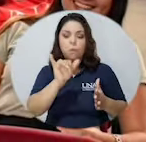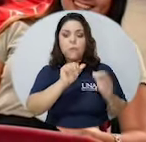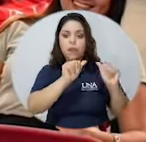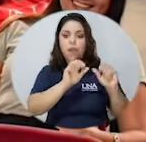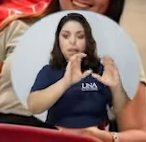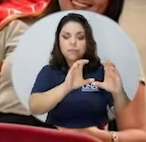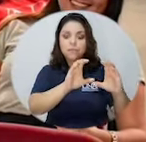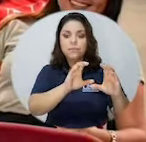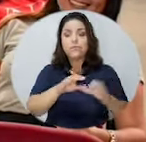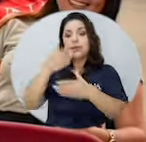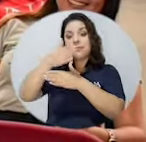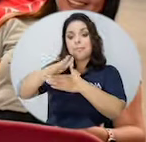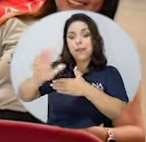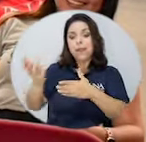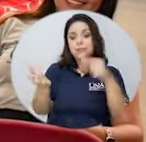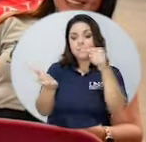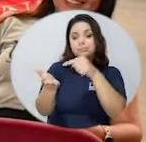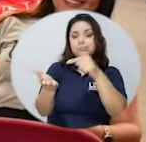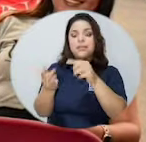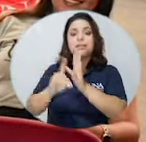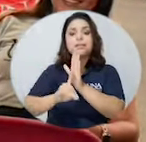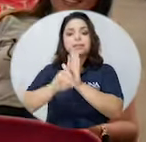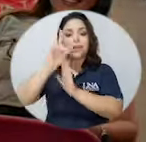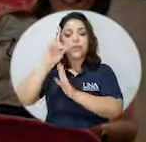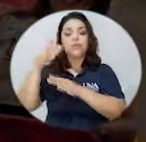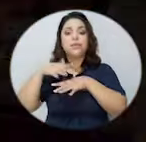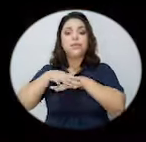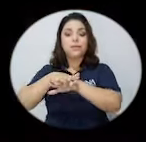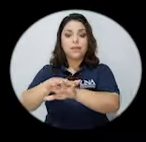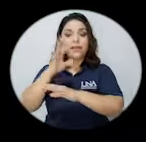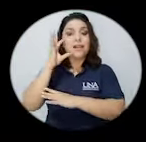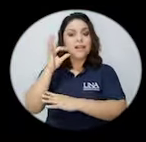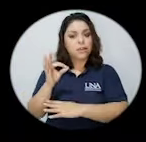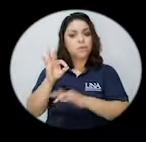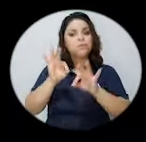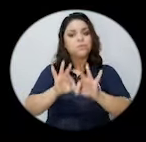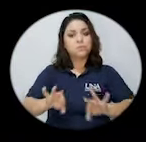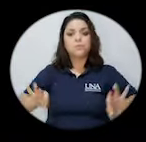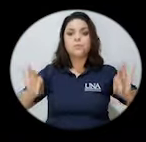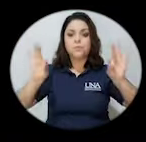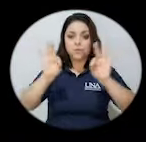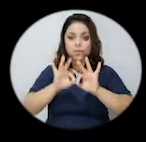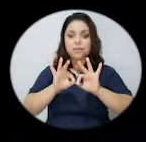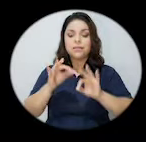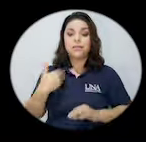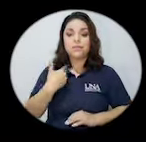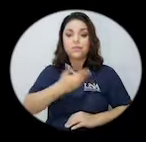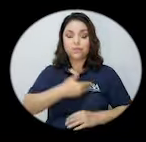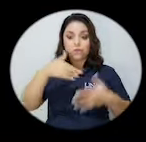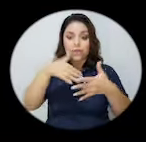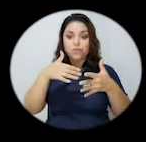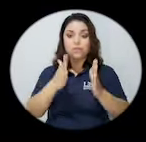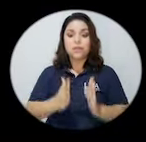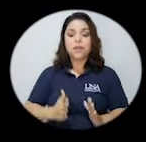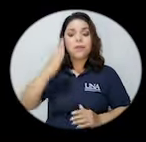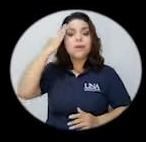académica, y la parte del desarrollo integral, que creo que es muy importante en nosotros los